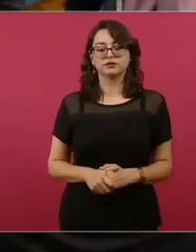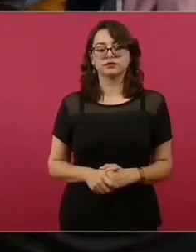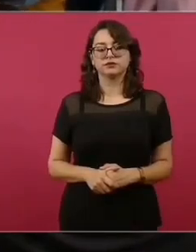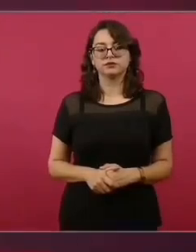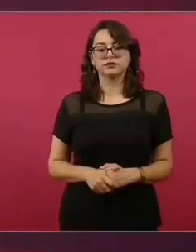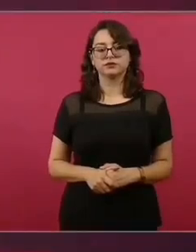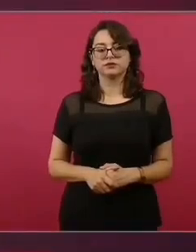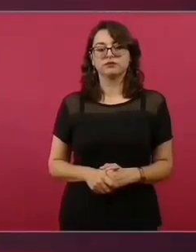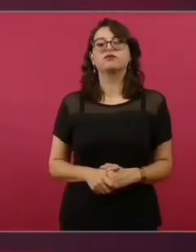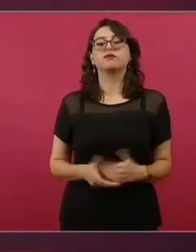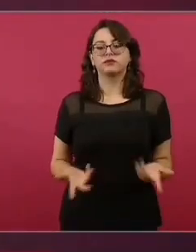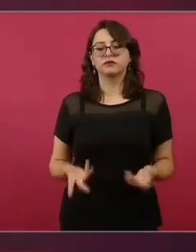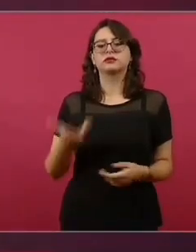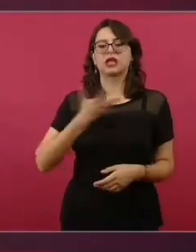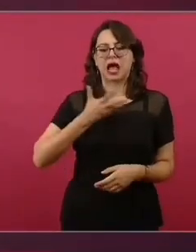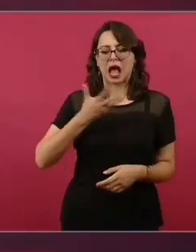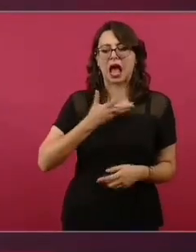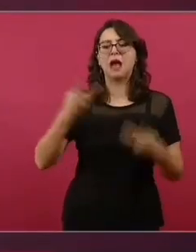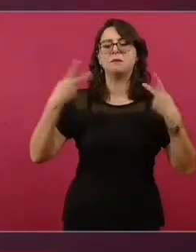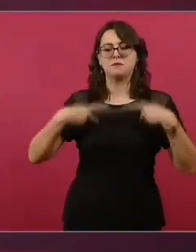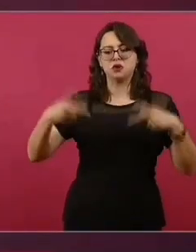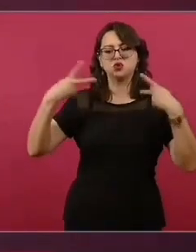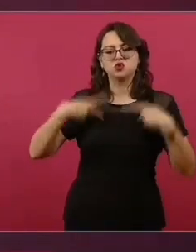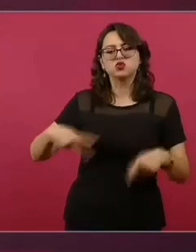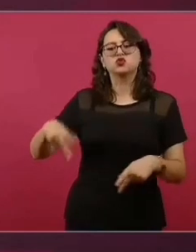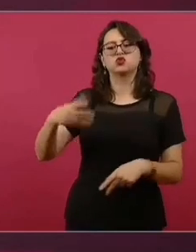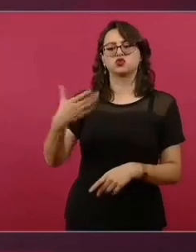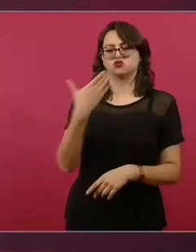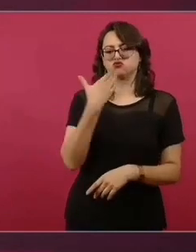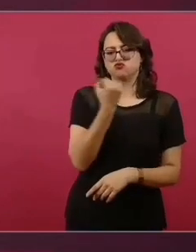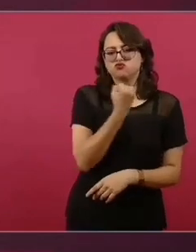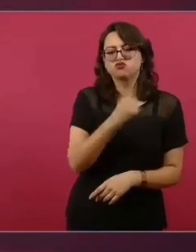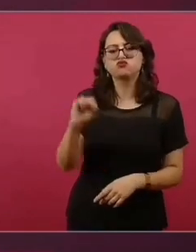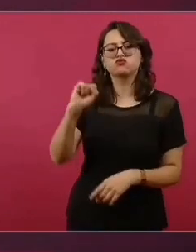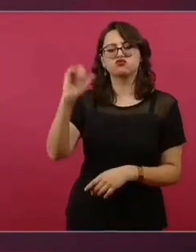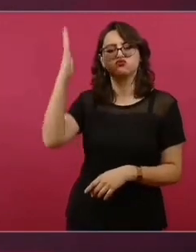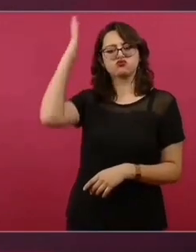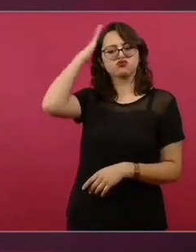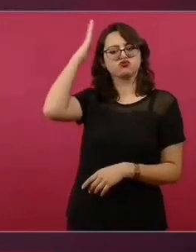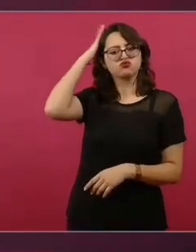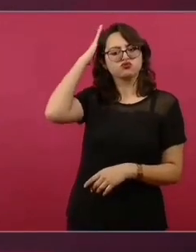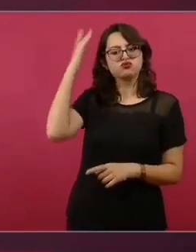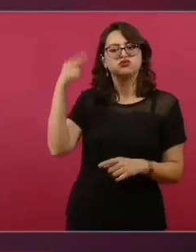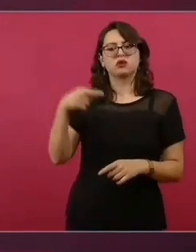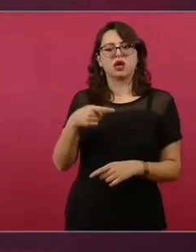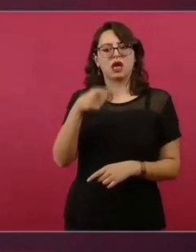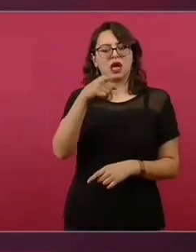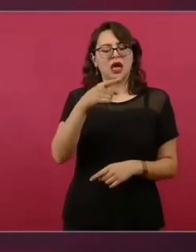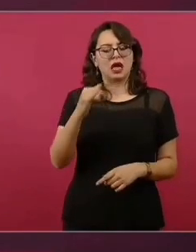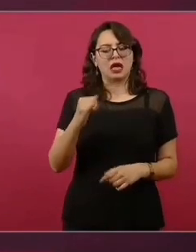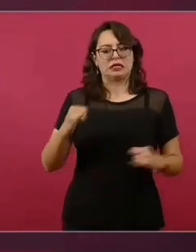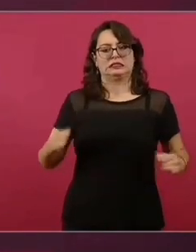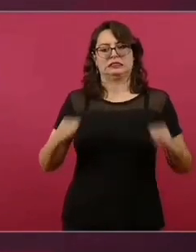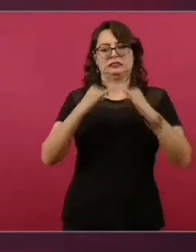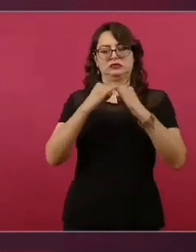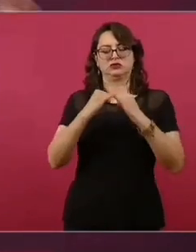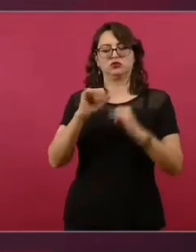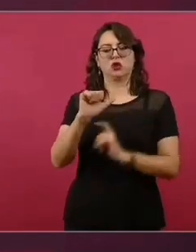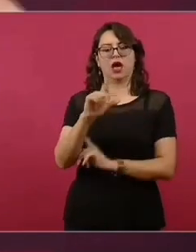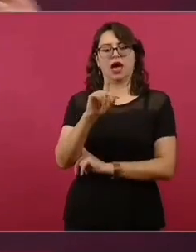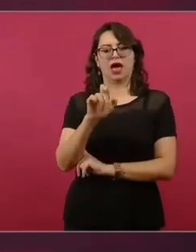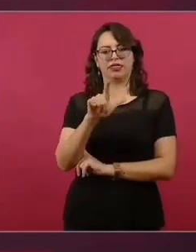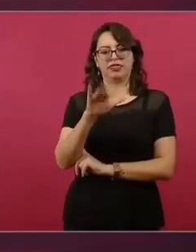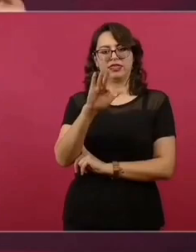que tenemos expertos, entre otros, nuestro muy querido y respetado titular del Instituto Nacional de los Pueblos Indígenas, Adelfo Regino,